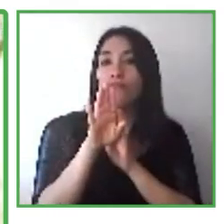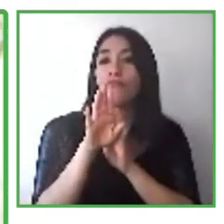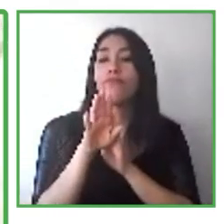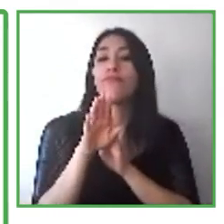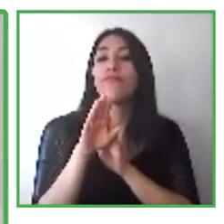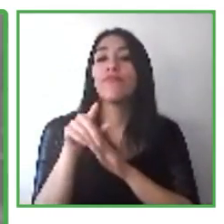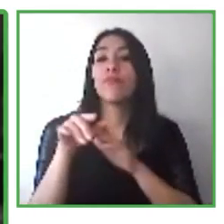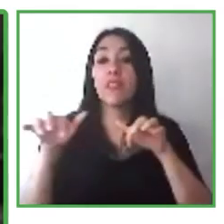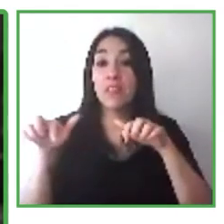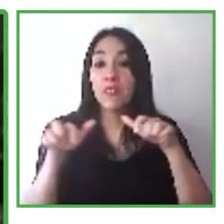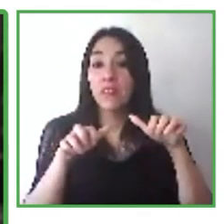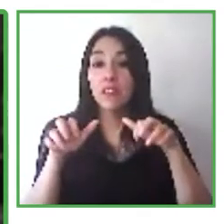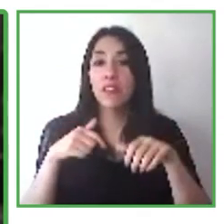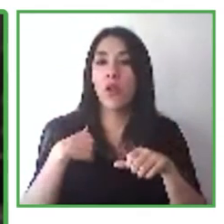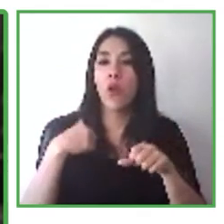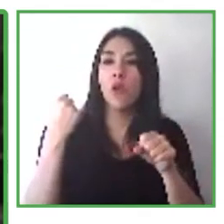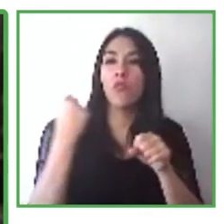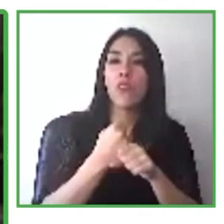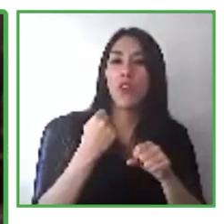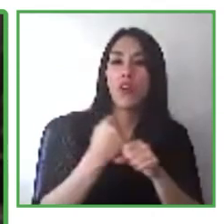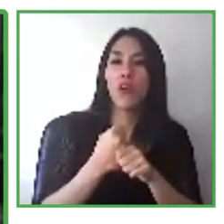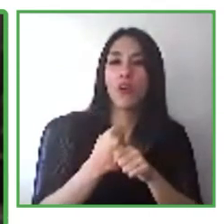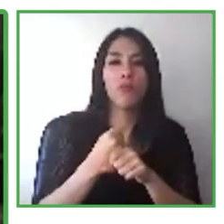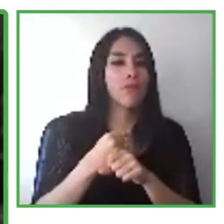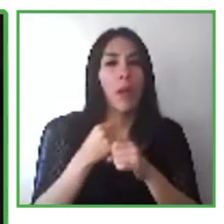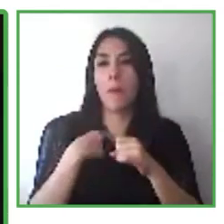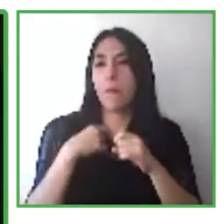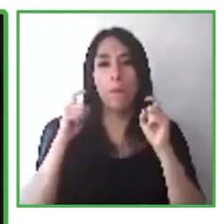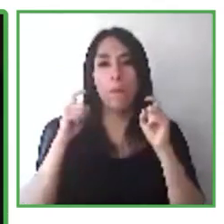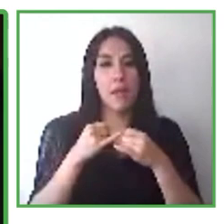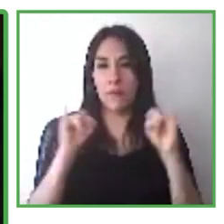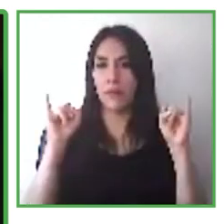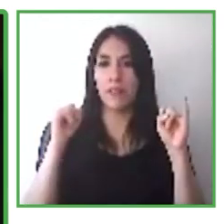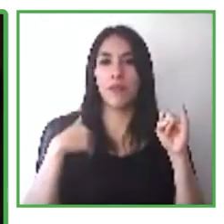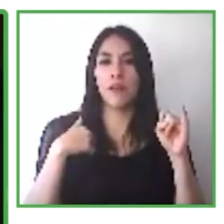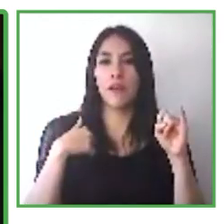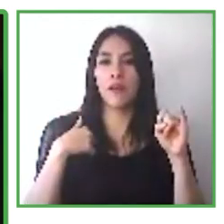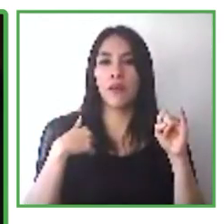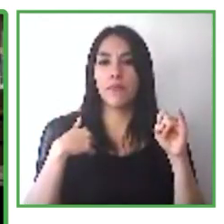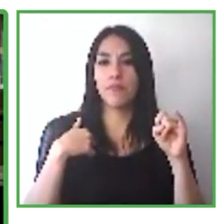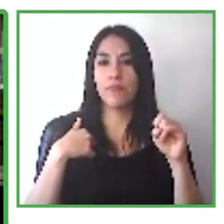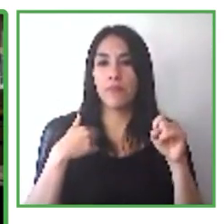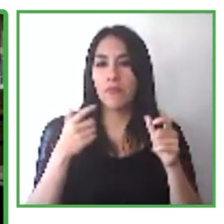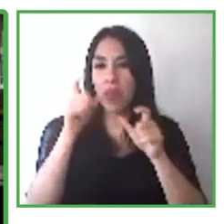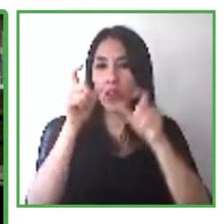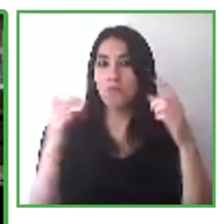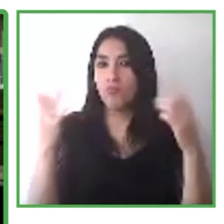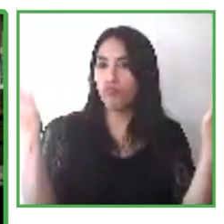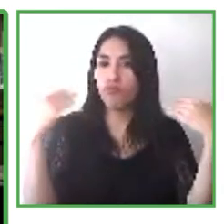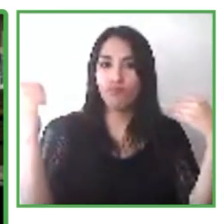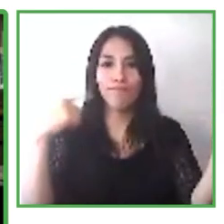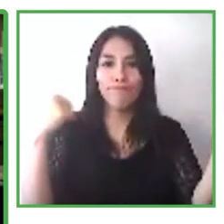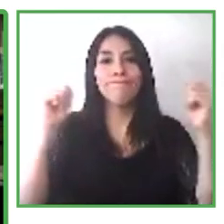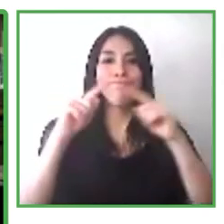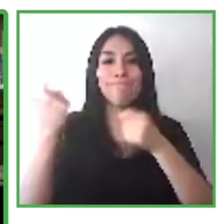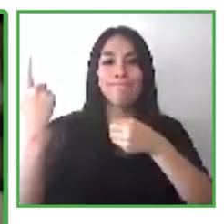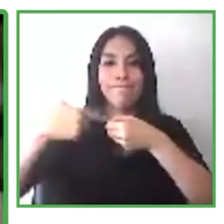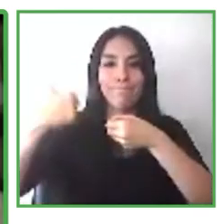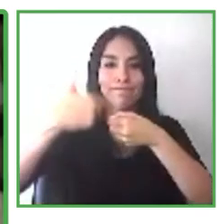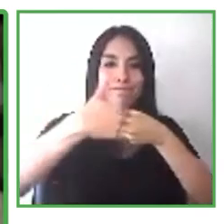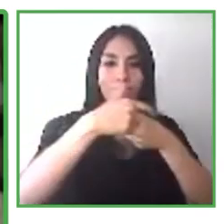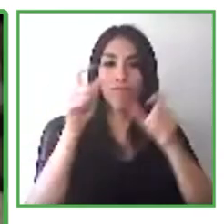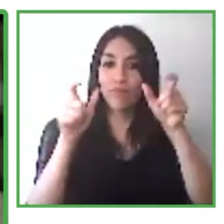freelance. Desarrollando software para clientes o ya sea dando